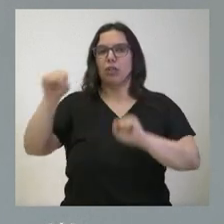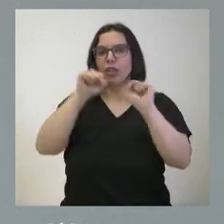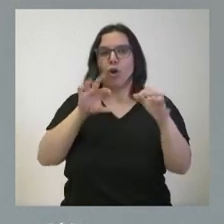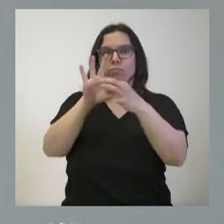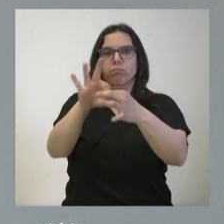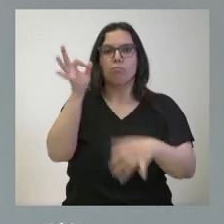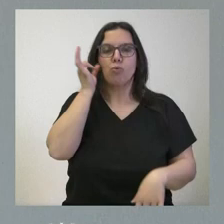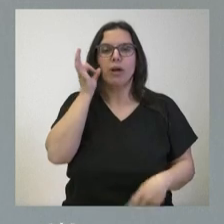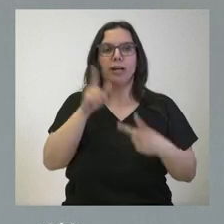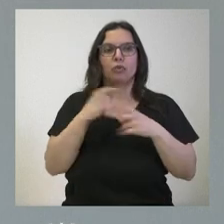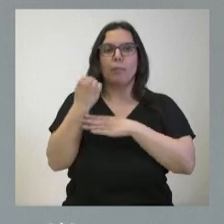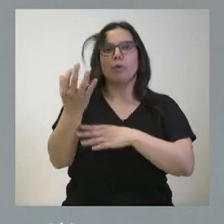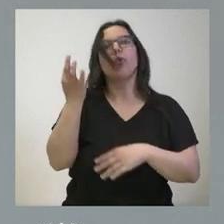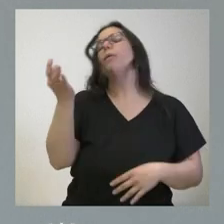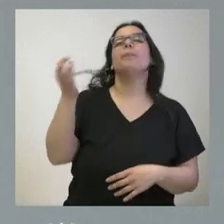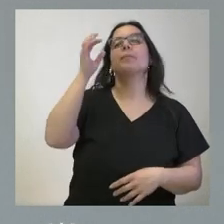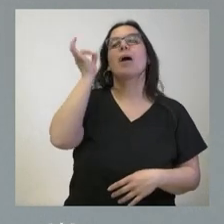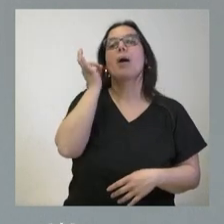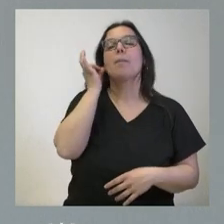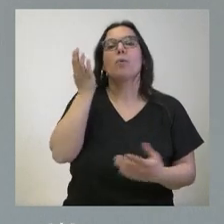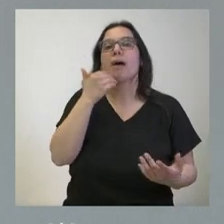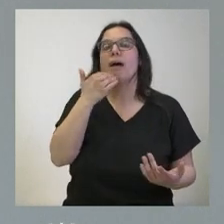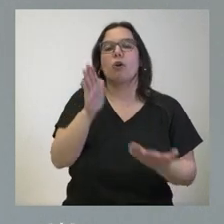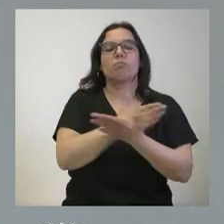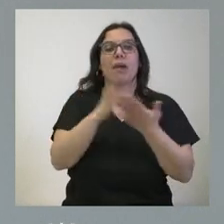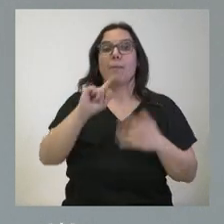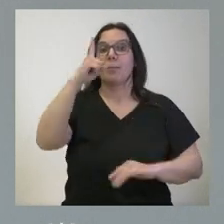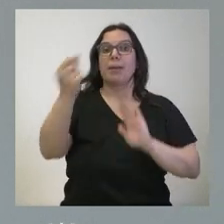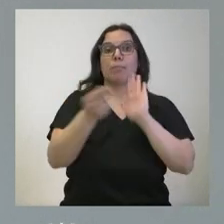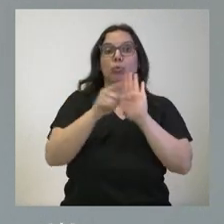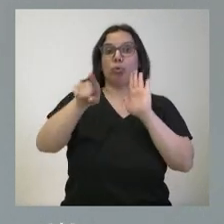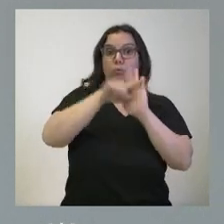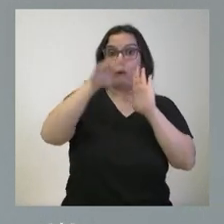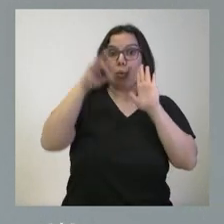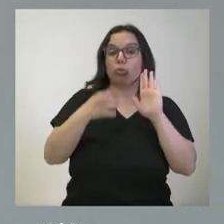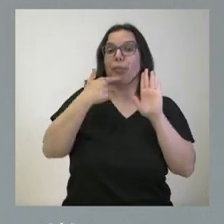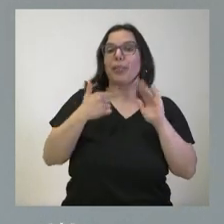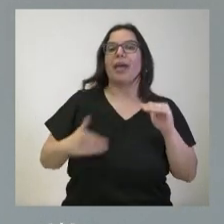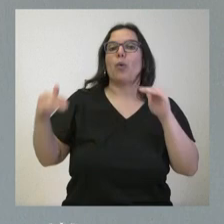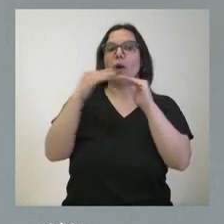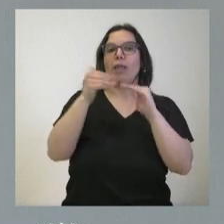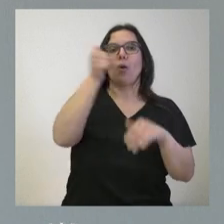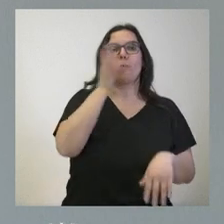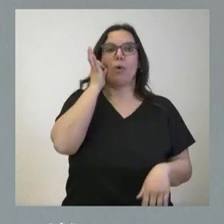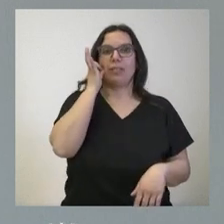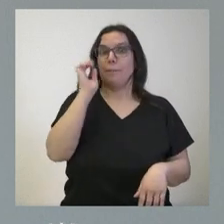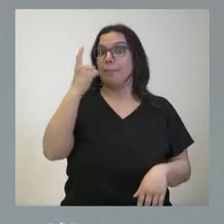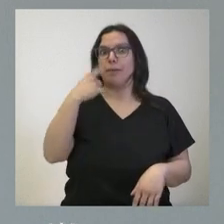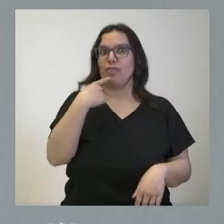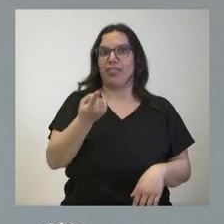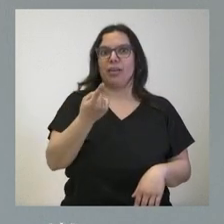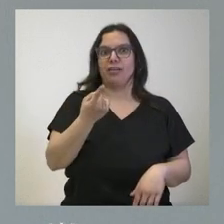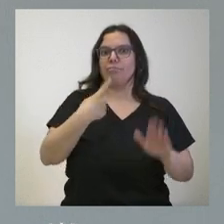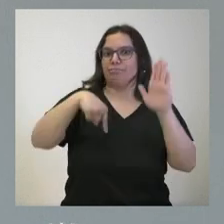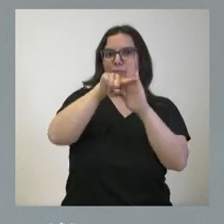mujeres, las medidas de apoyo a las mujeres y además el punto primero de ese pacto comienza hablando precisamente de la igualdad entre mujeres y hombres. Es precisamente